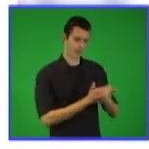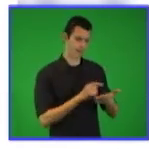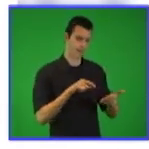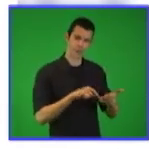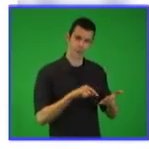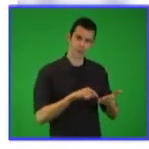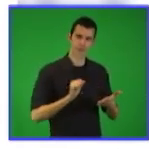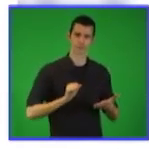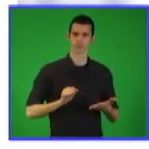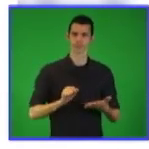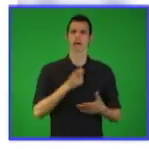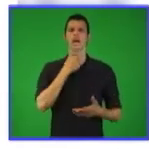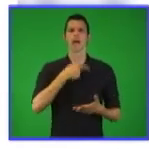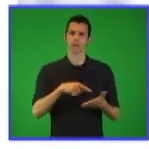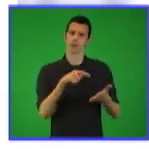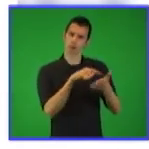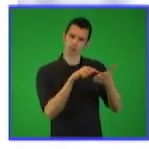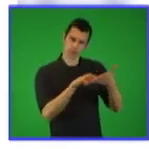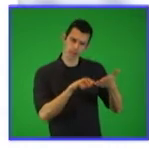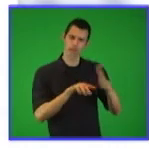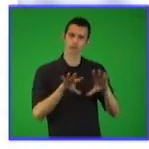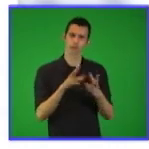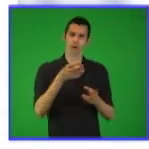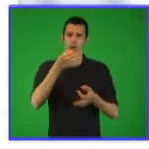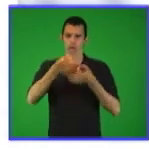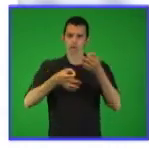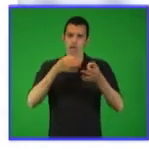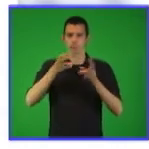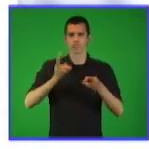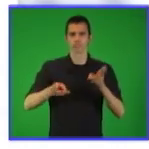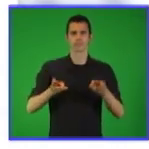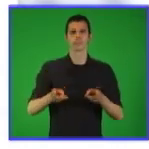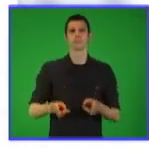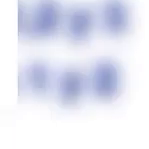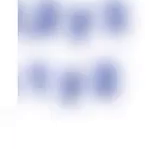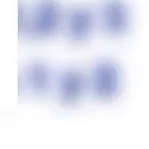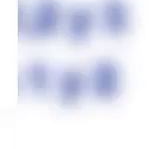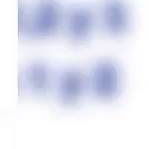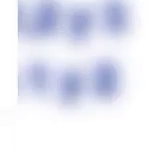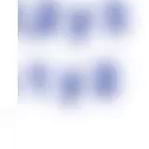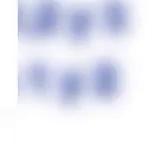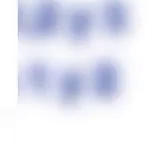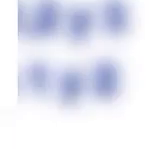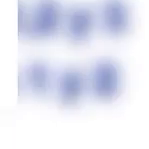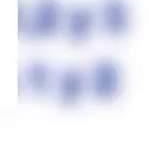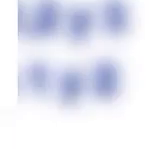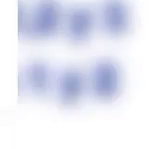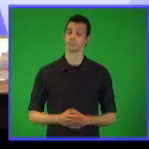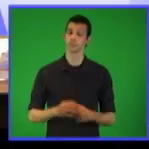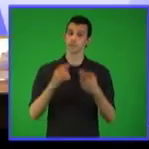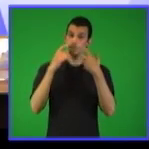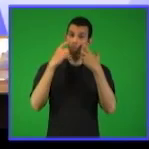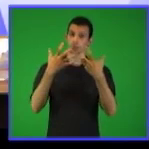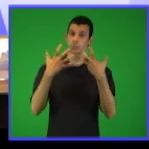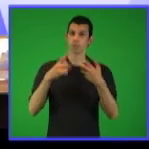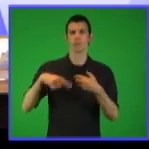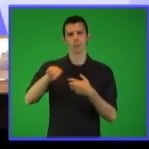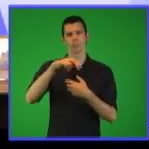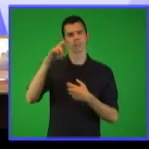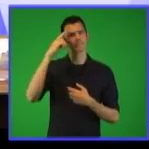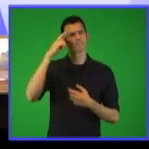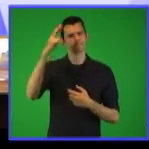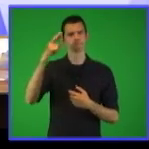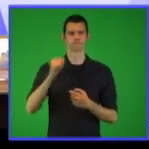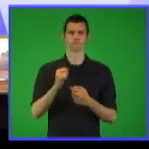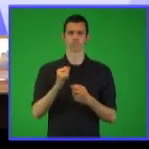del libro de texto con los ejemplos y ejercicios que se están orientando. Es importante que recuerden